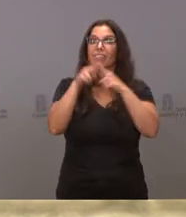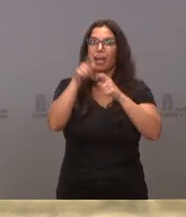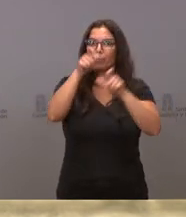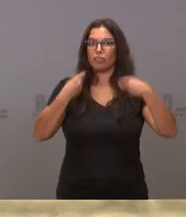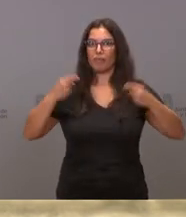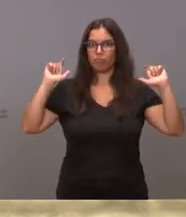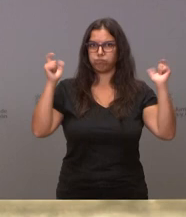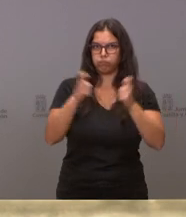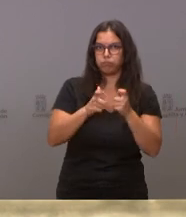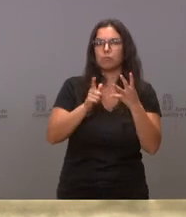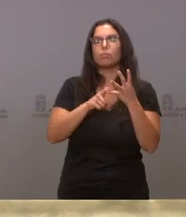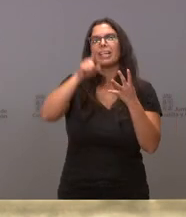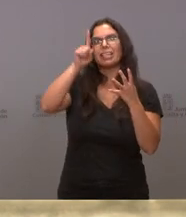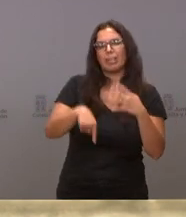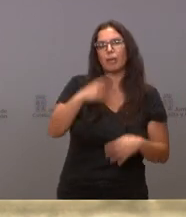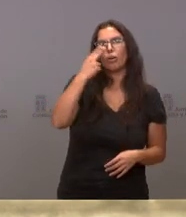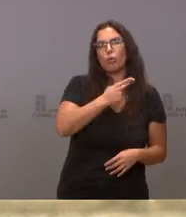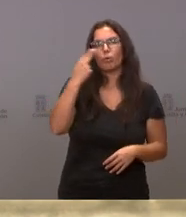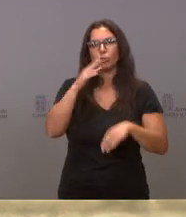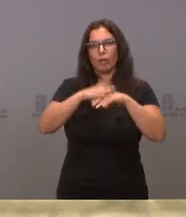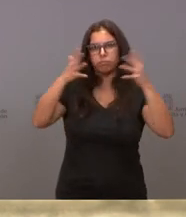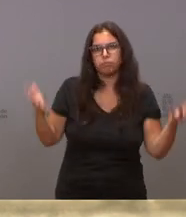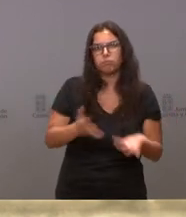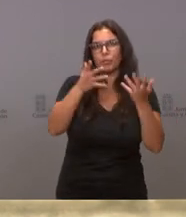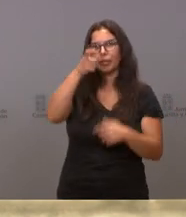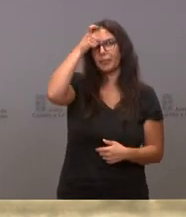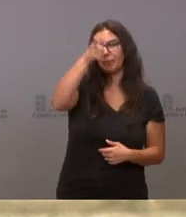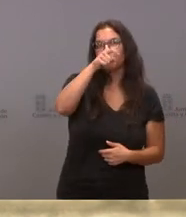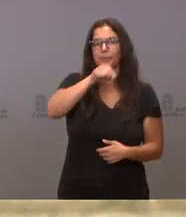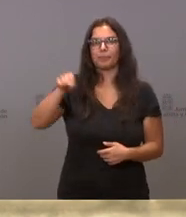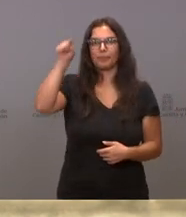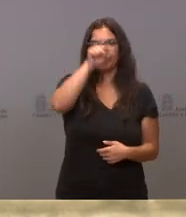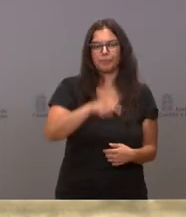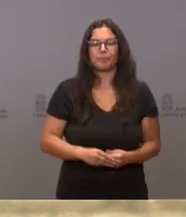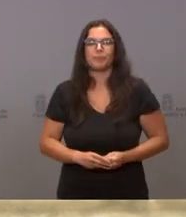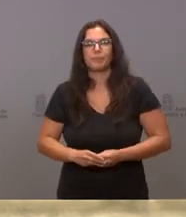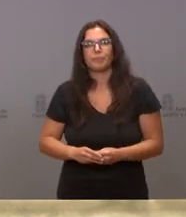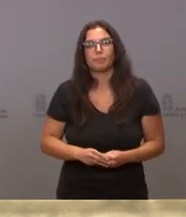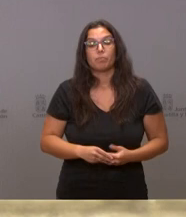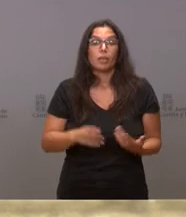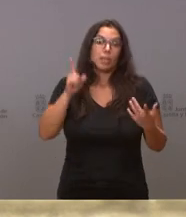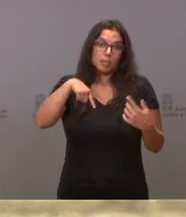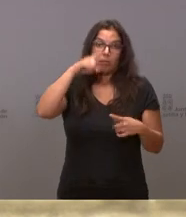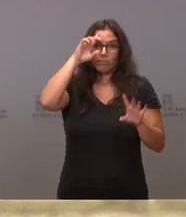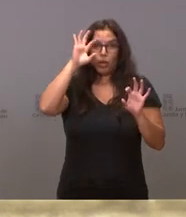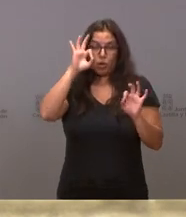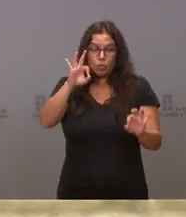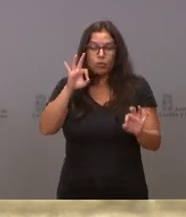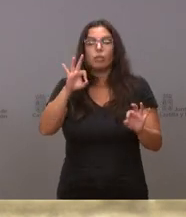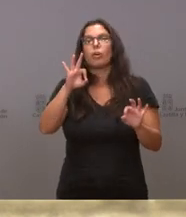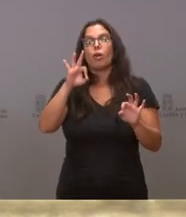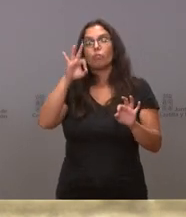y el compromiso con el mundo rural. Y, por supuesto, cumplir con los objetivos del desarrollo de la Agenda